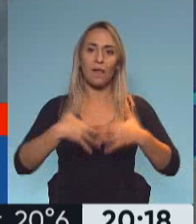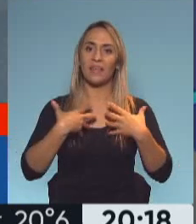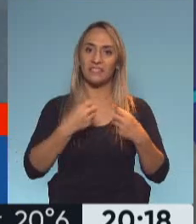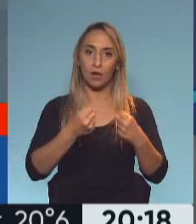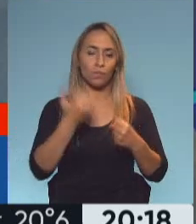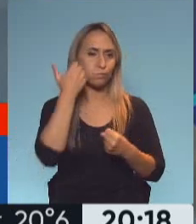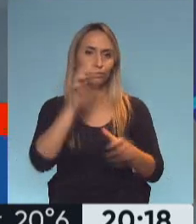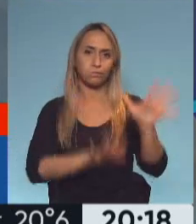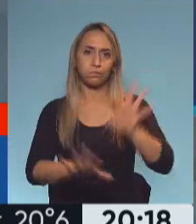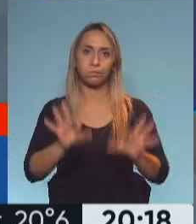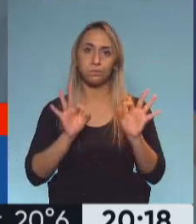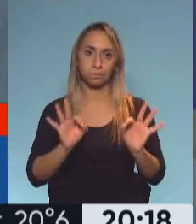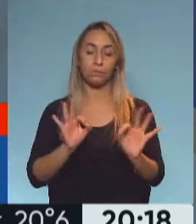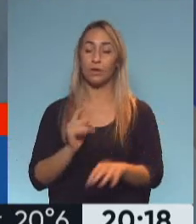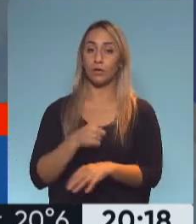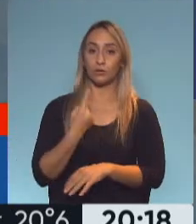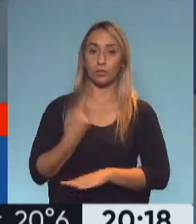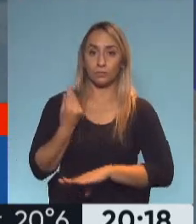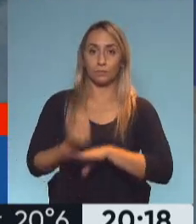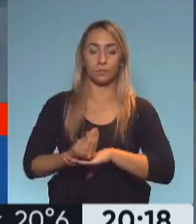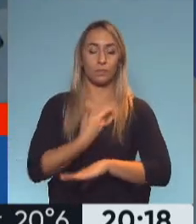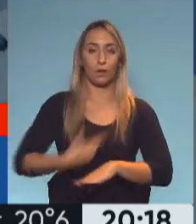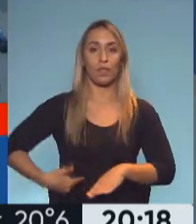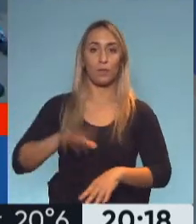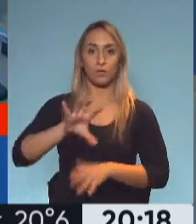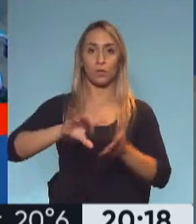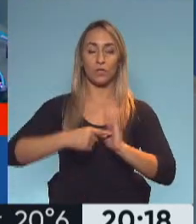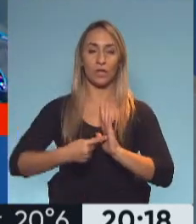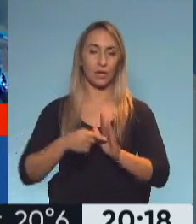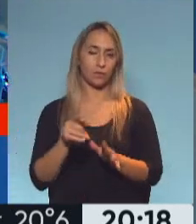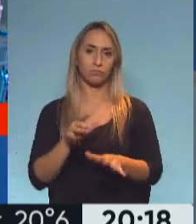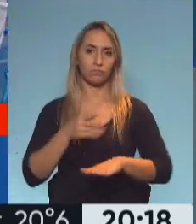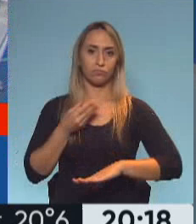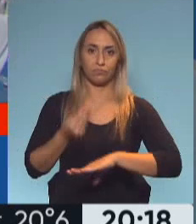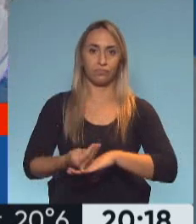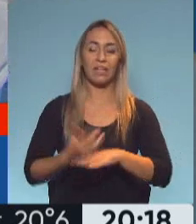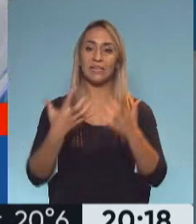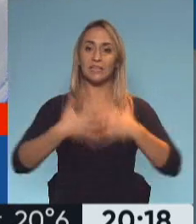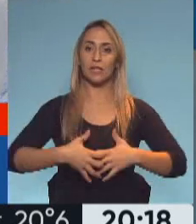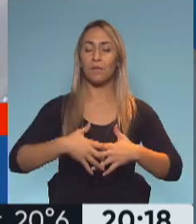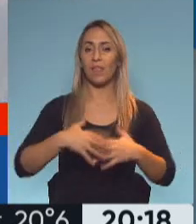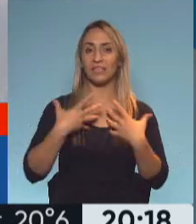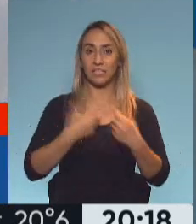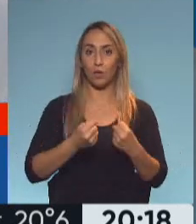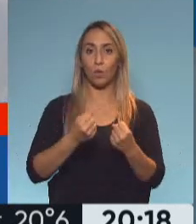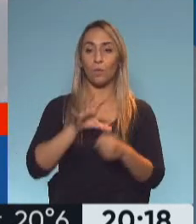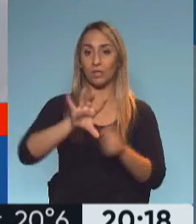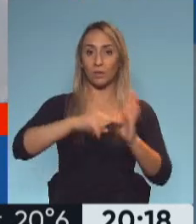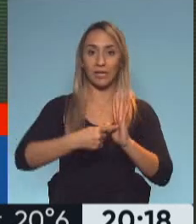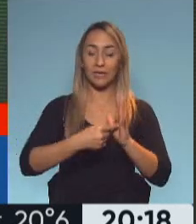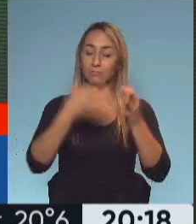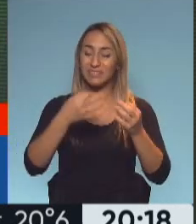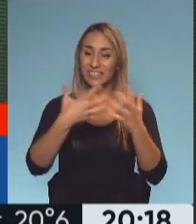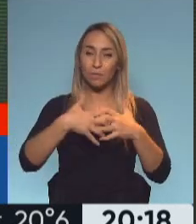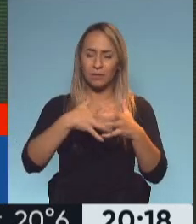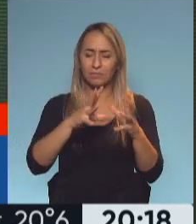Cuando nosotros tomamos la gestión en la provincia, la situación del sistema de salud de la provincia de Buenos Aires era paupérrimo,